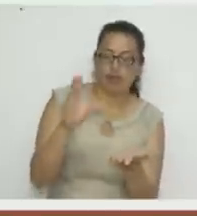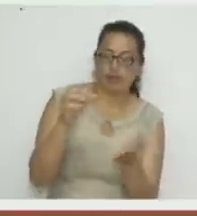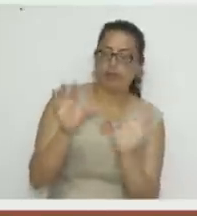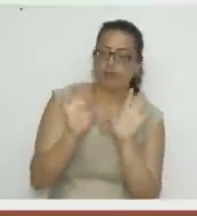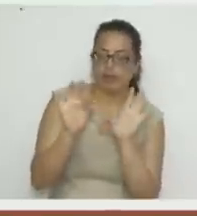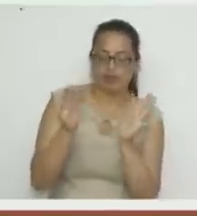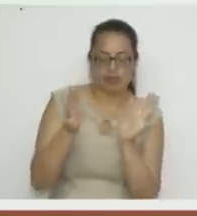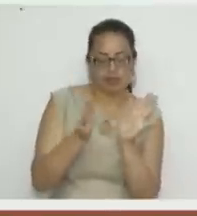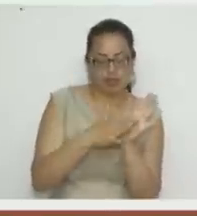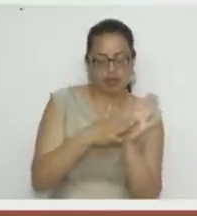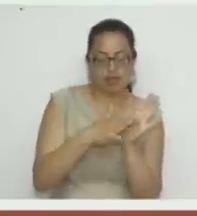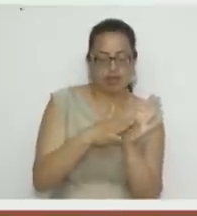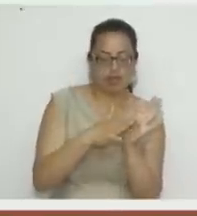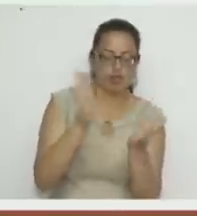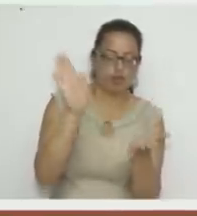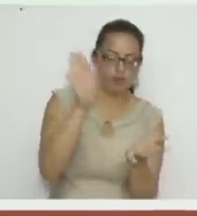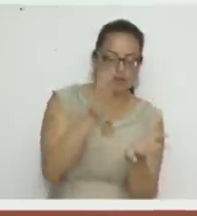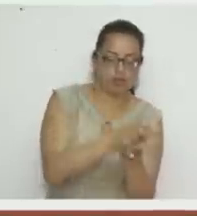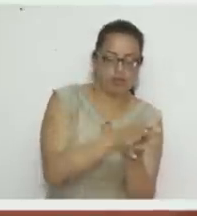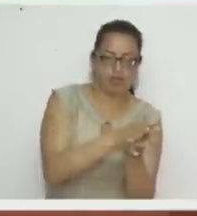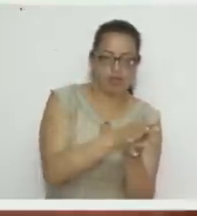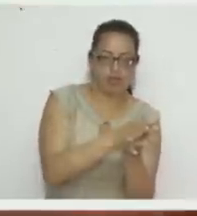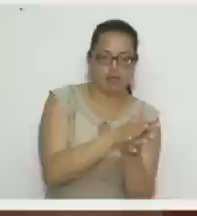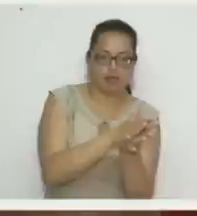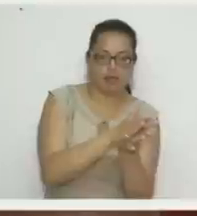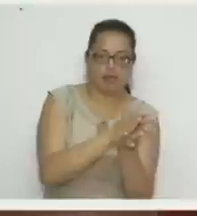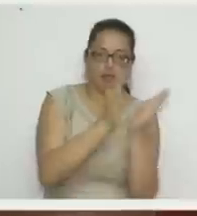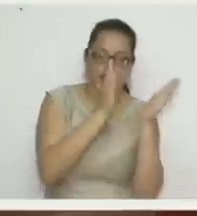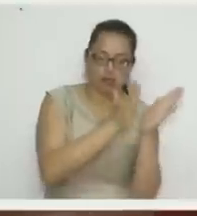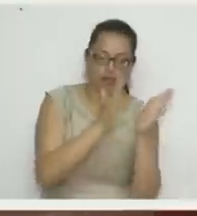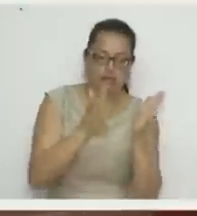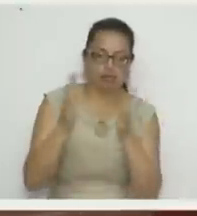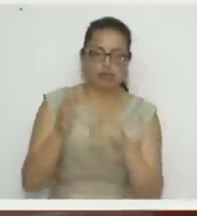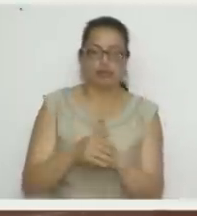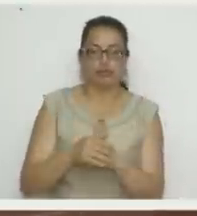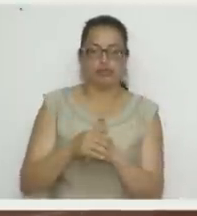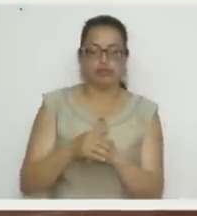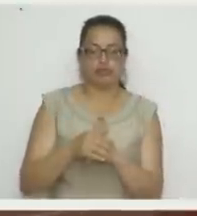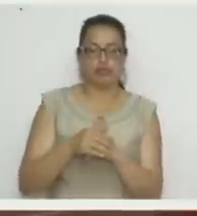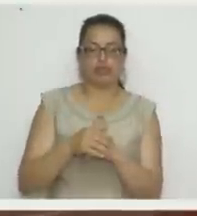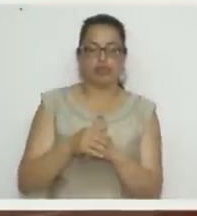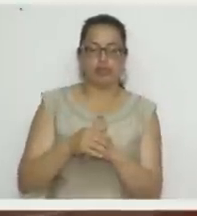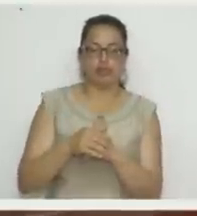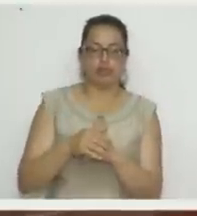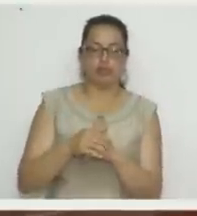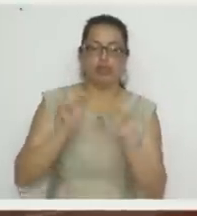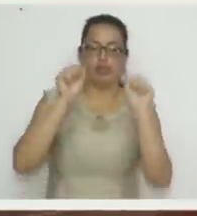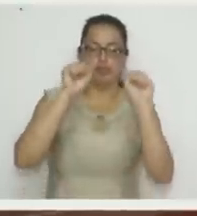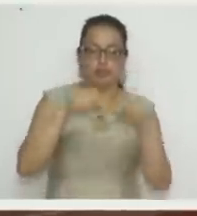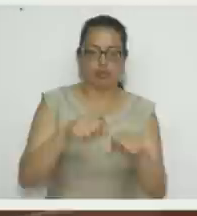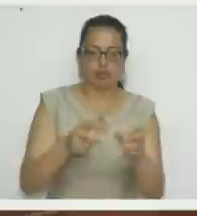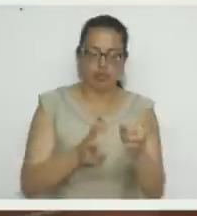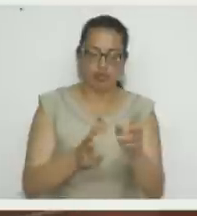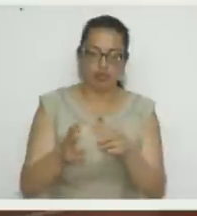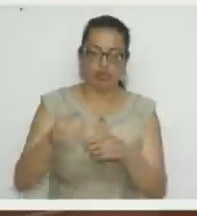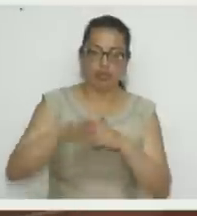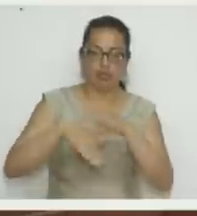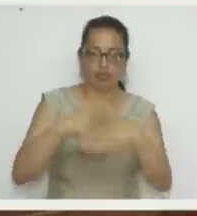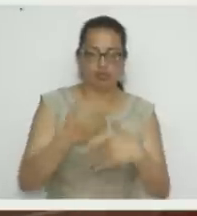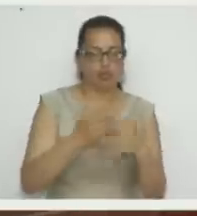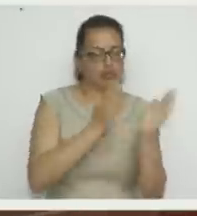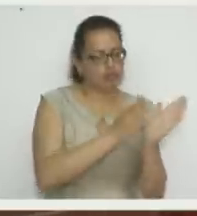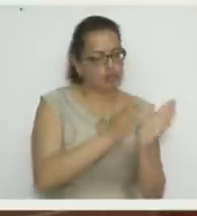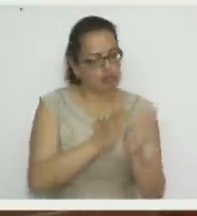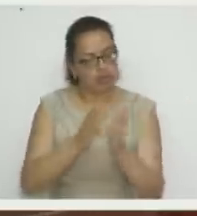Cuando vayan a hacer cantidad, que seguramente les van a pedir muchos sobres de estos, pues los cortan y después se sientan y los